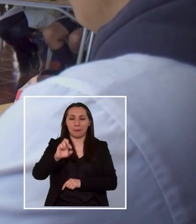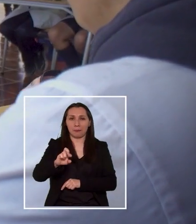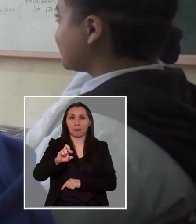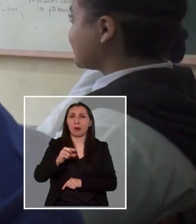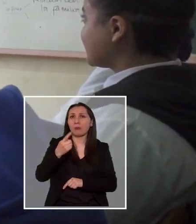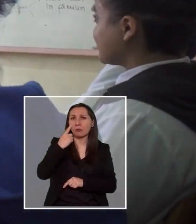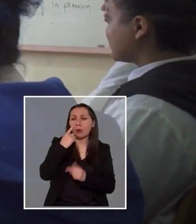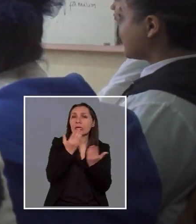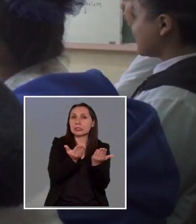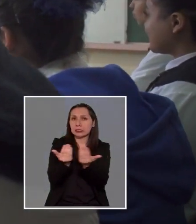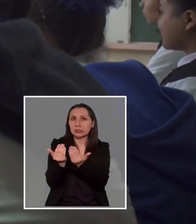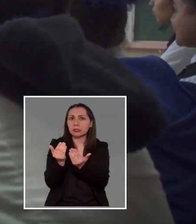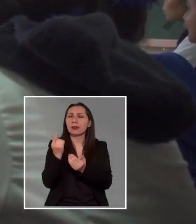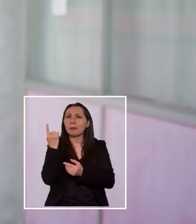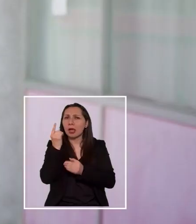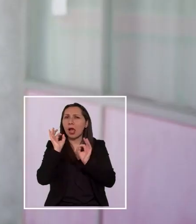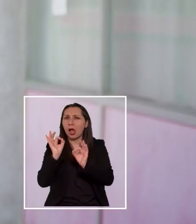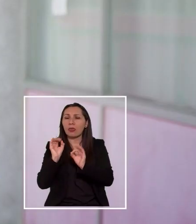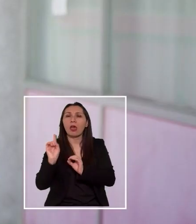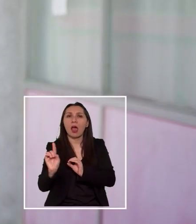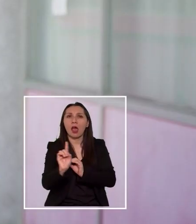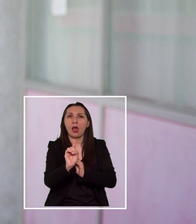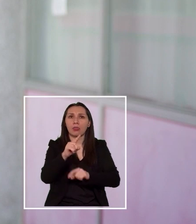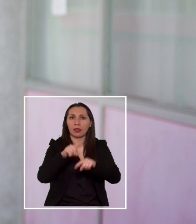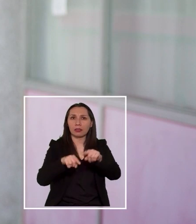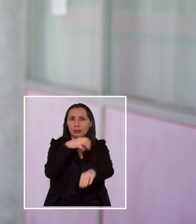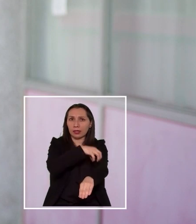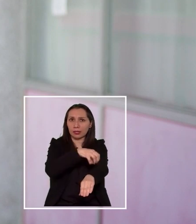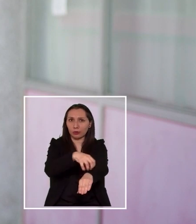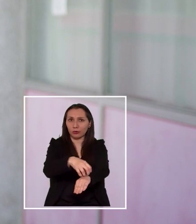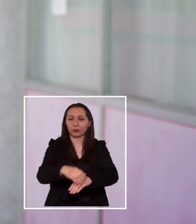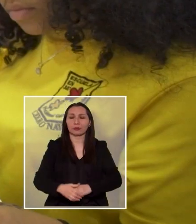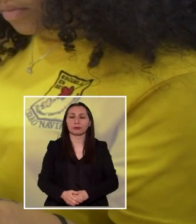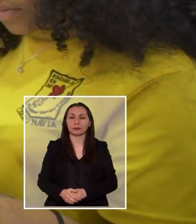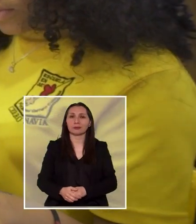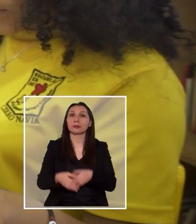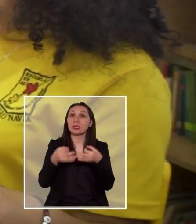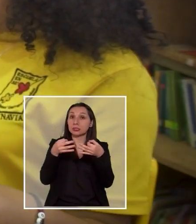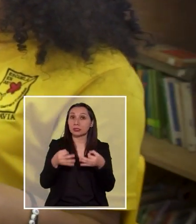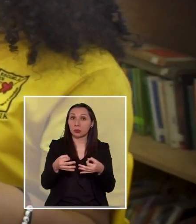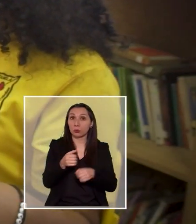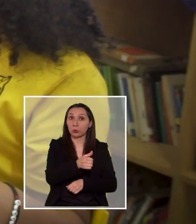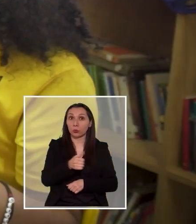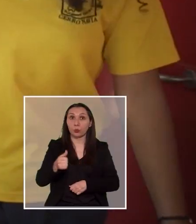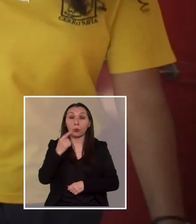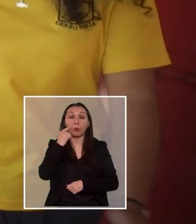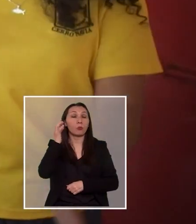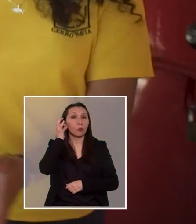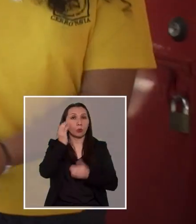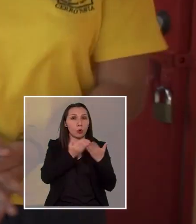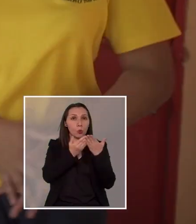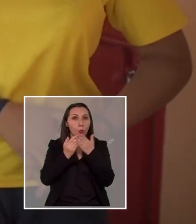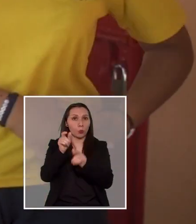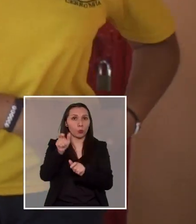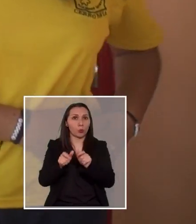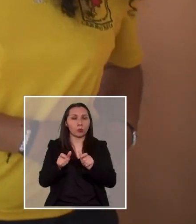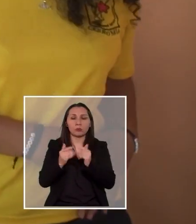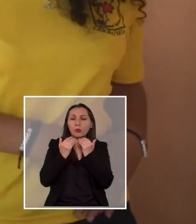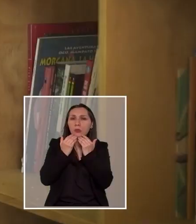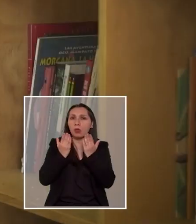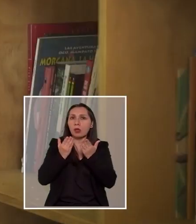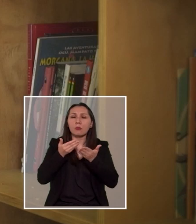Considerando necesidades y particularidades de cada territorio. Para asegurar que todos y todas las